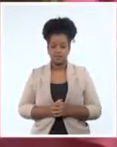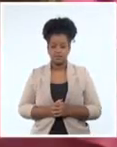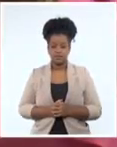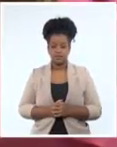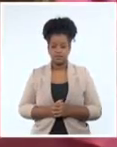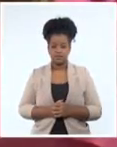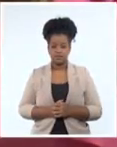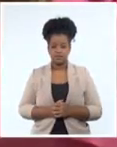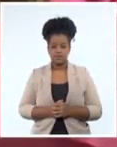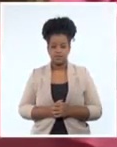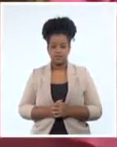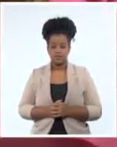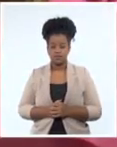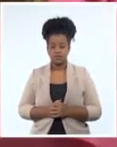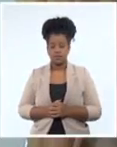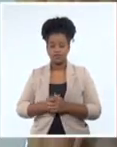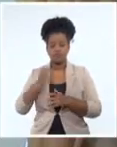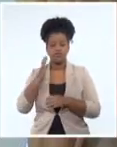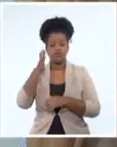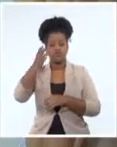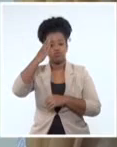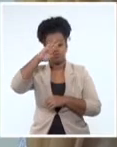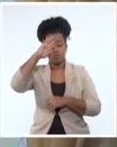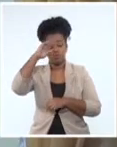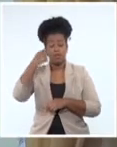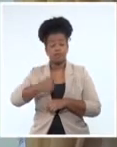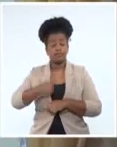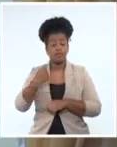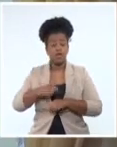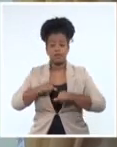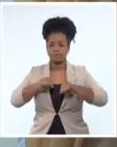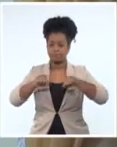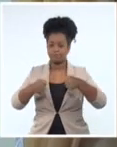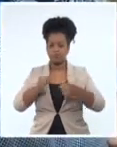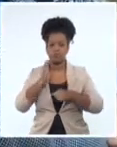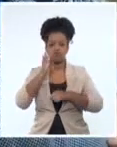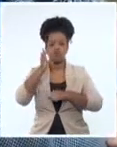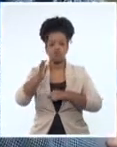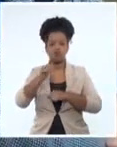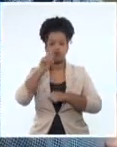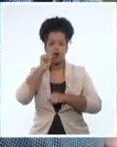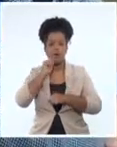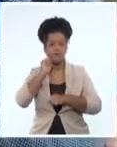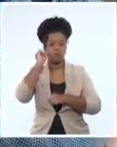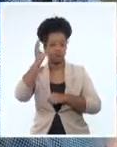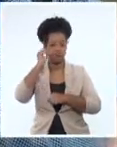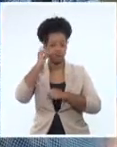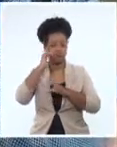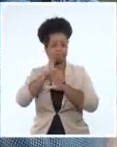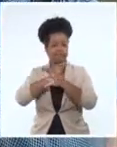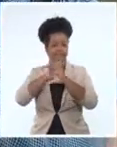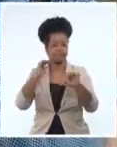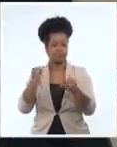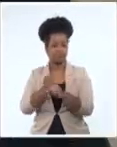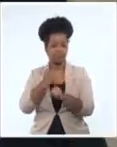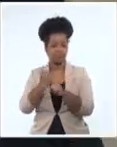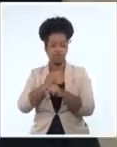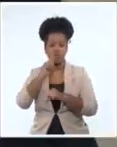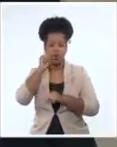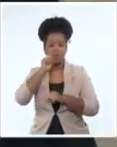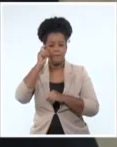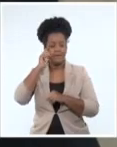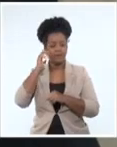El futuro de nuestra patria tiene que ser necesariamente un futuro de hombres de ciencia, un futuro de hombres de